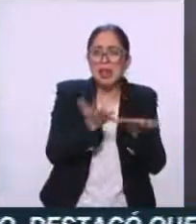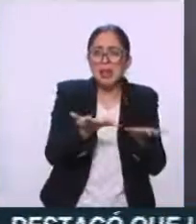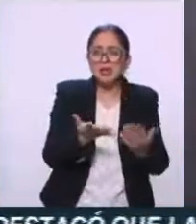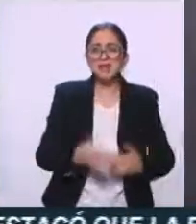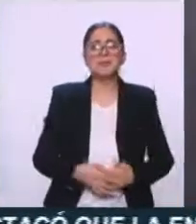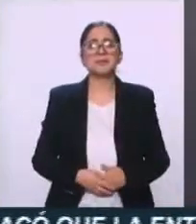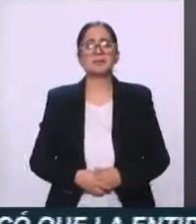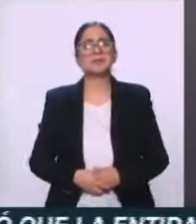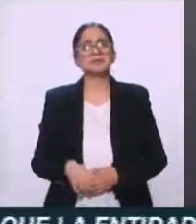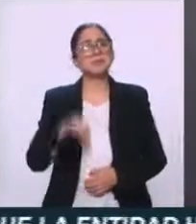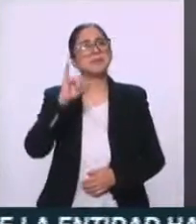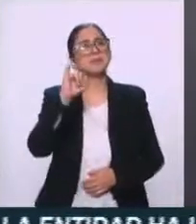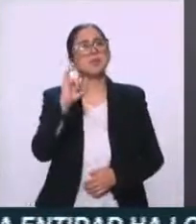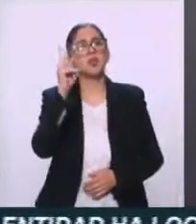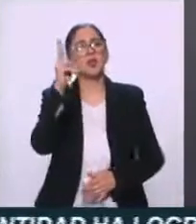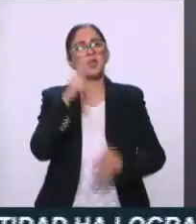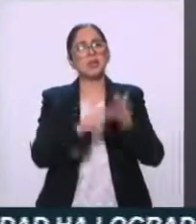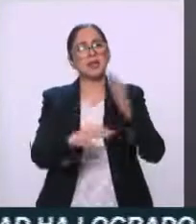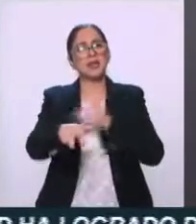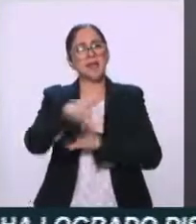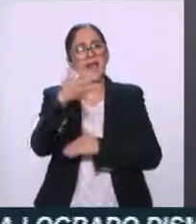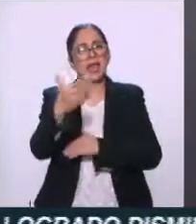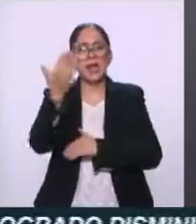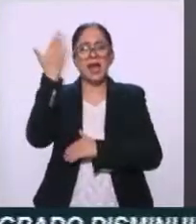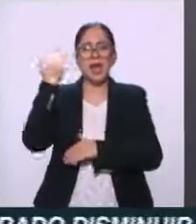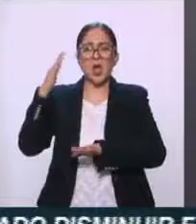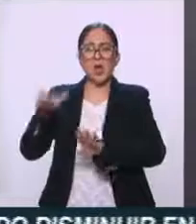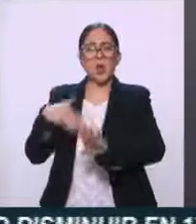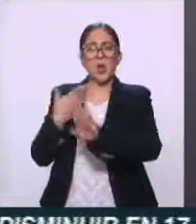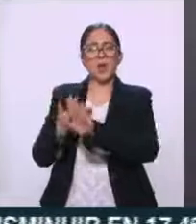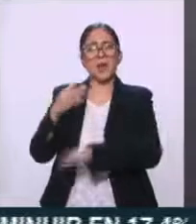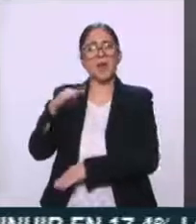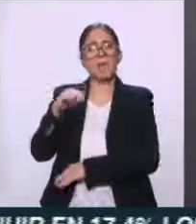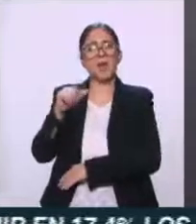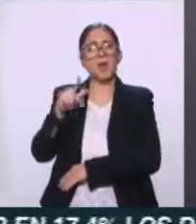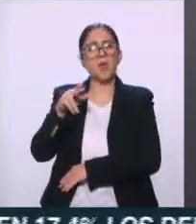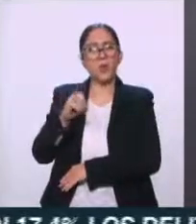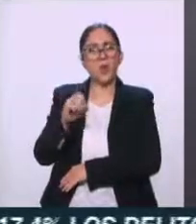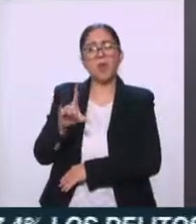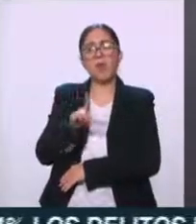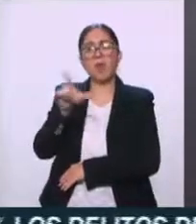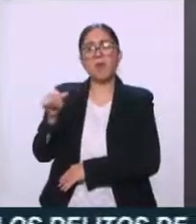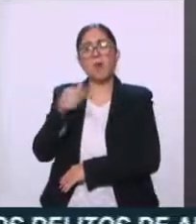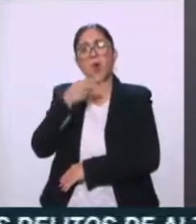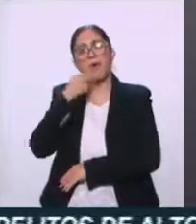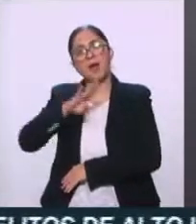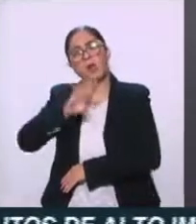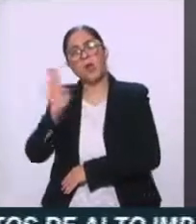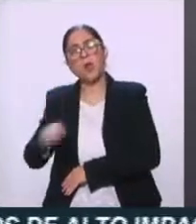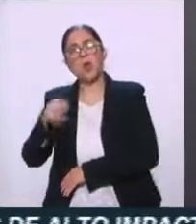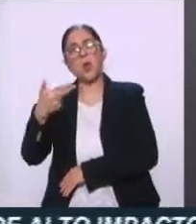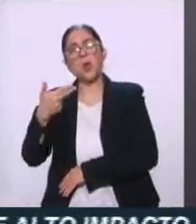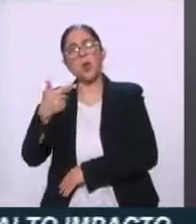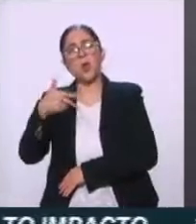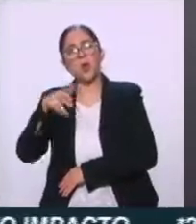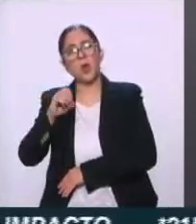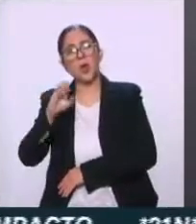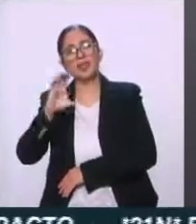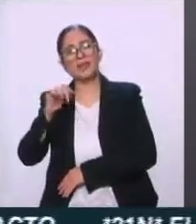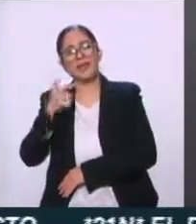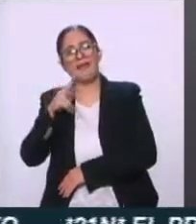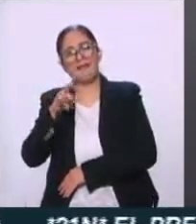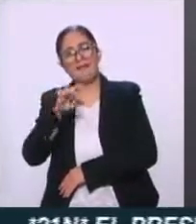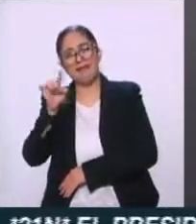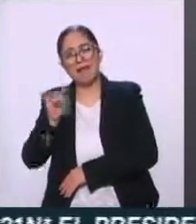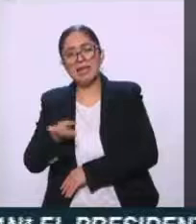2013, cuando estos grupos actuaron contra Maduro después de que murió Hugo Chávez, hubo quien señaló a este conglomerado de